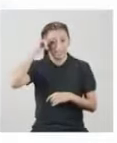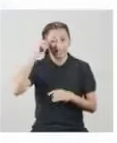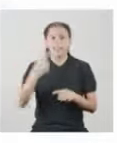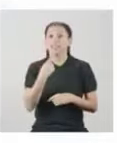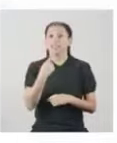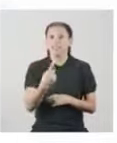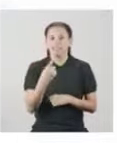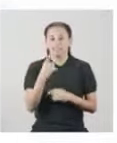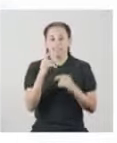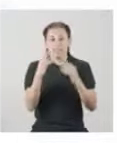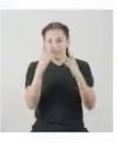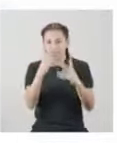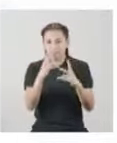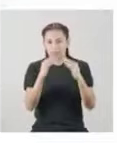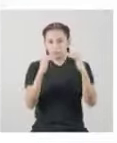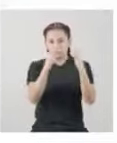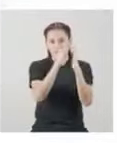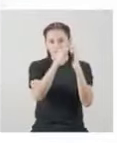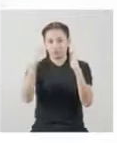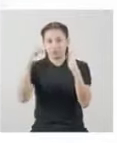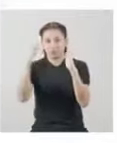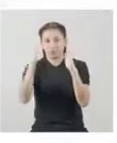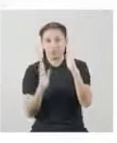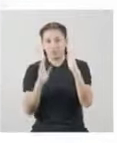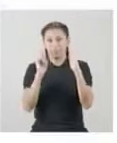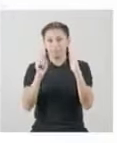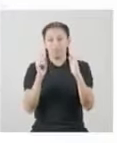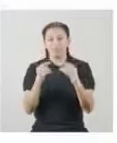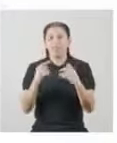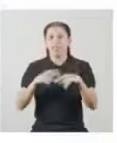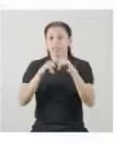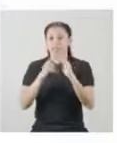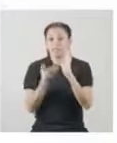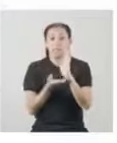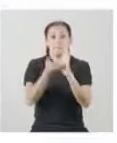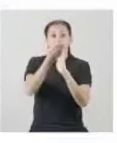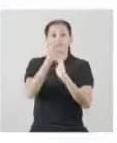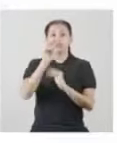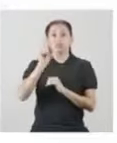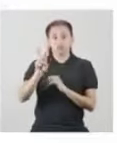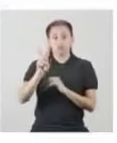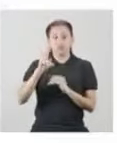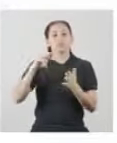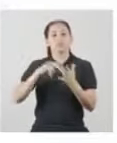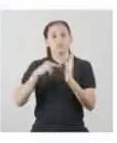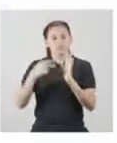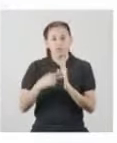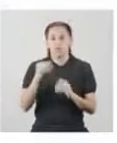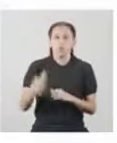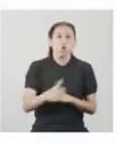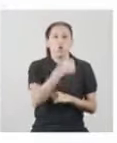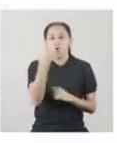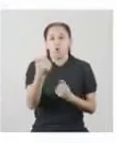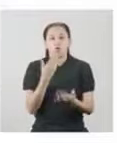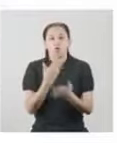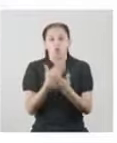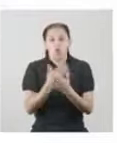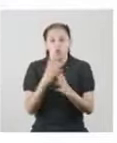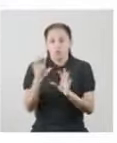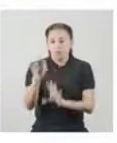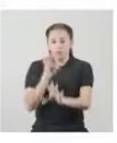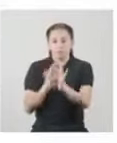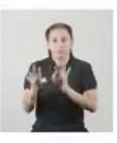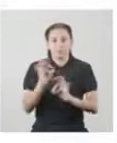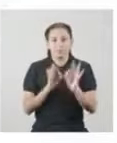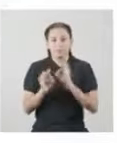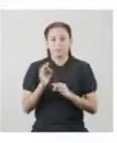ingenieras dijeron que si la desviación media de las tallas de dicha muestra es mayor que 2 Se tomará otra muestra